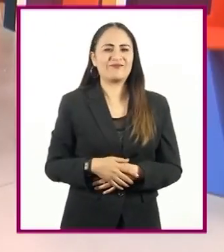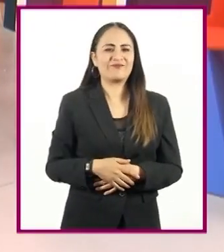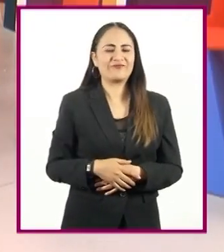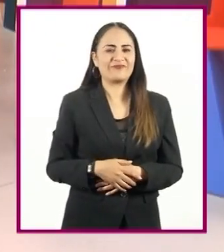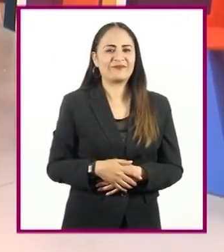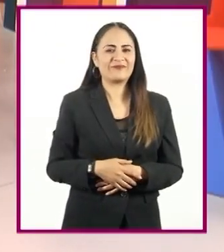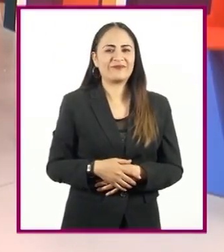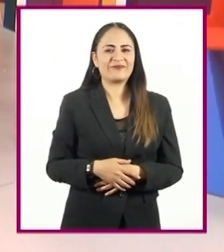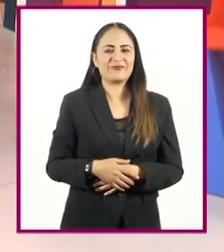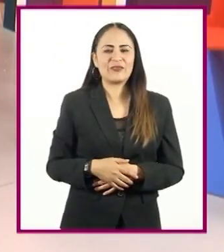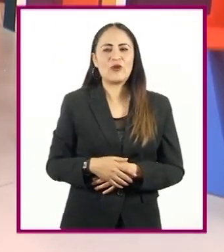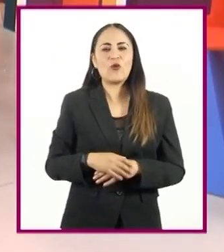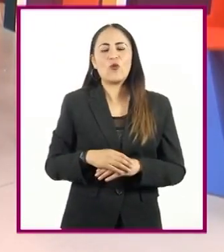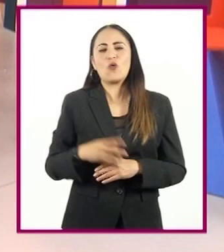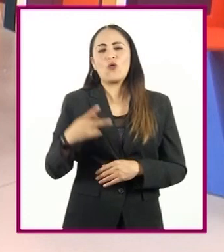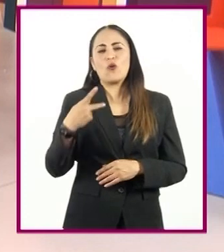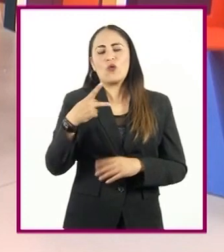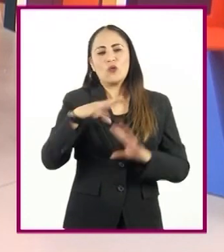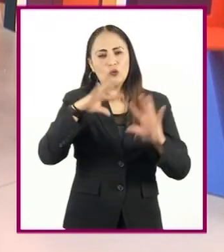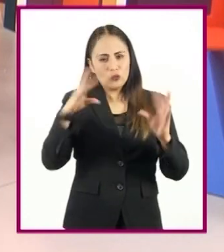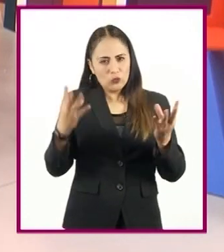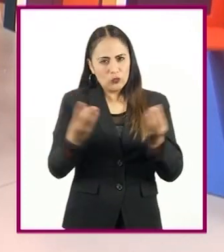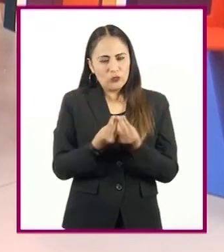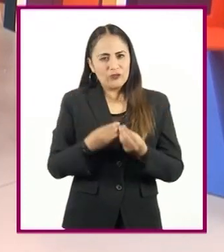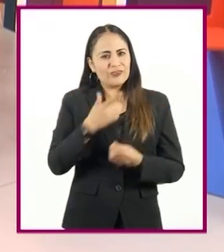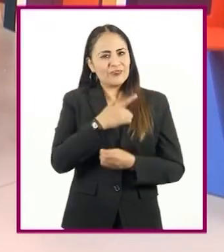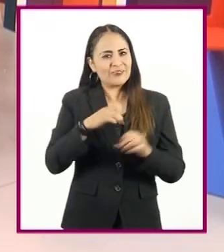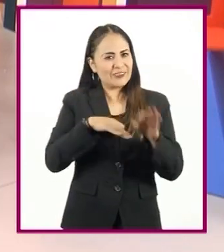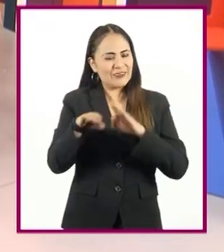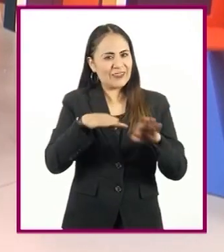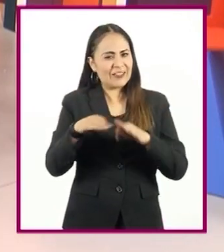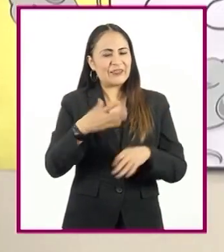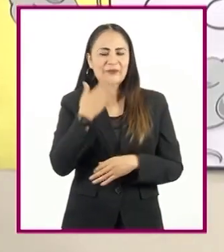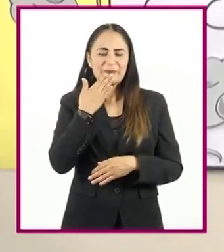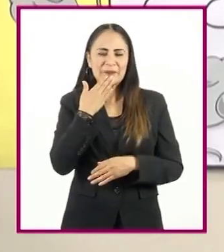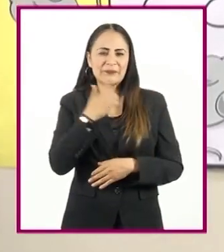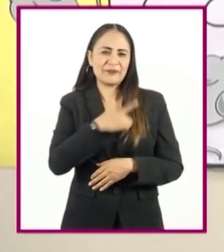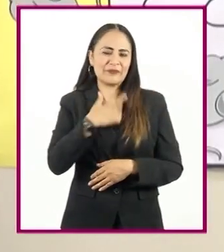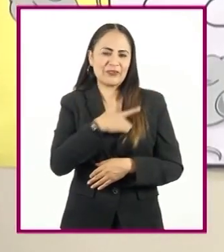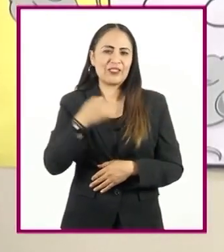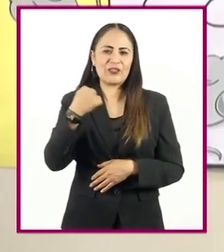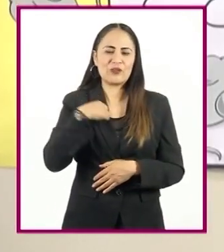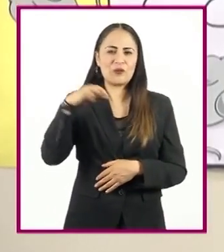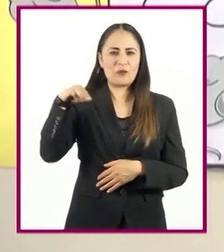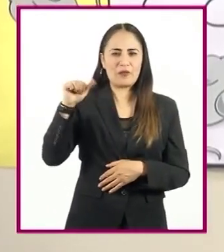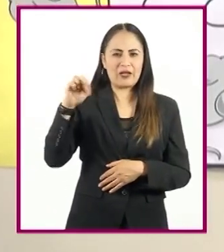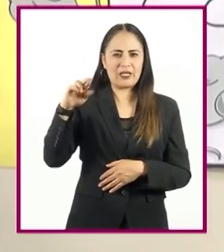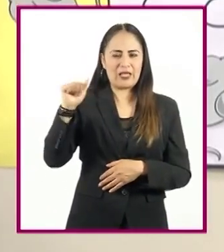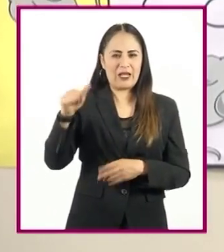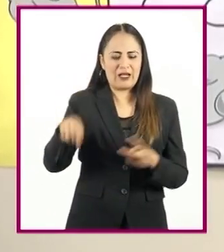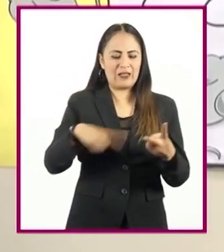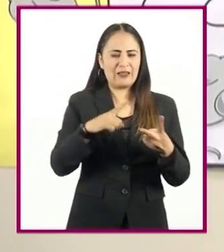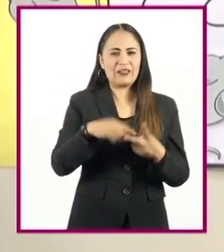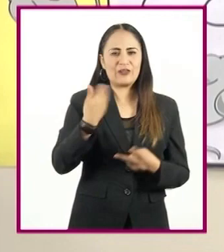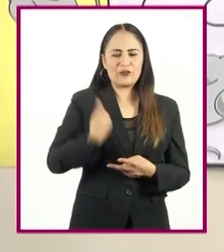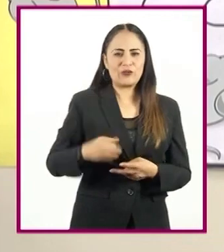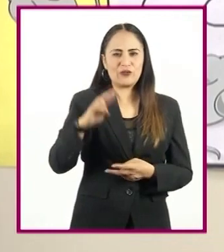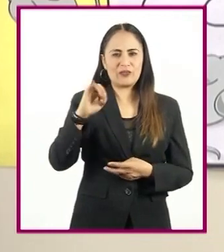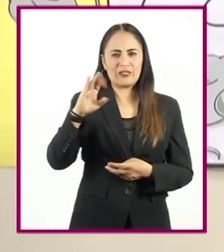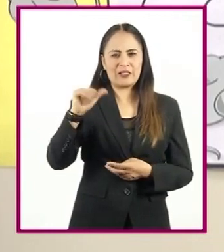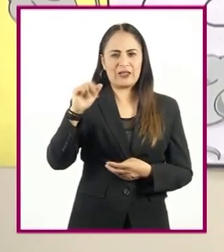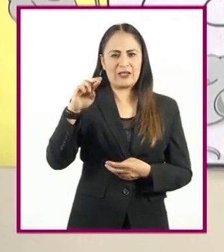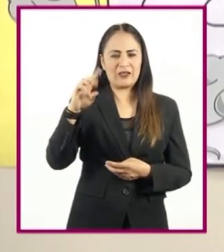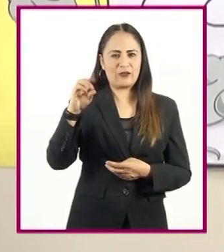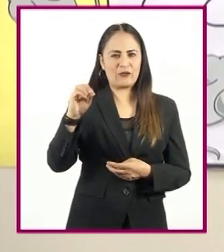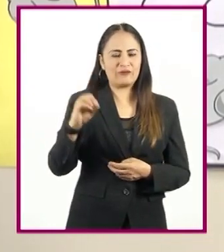trabajar con ustedes. Yo soy la maestra María de los Ángeles. Y yo, el maestro Ricardo Ortiz. Nos vemos muy pronto en otra